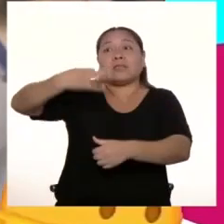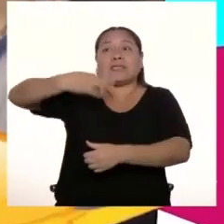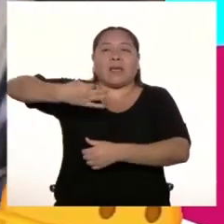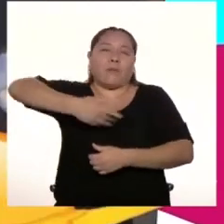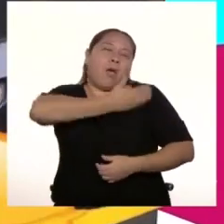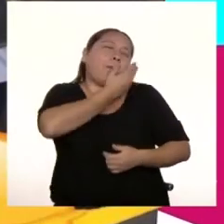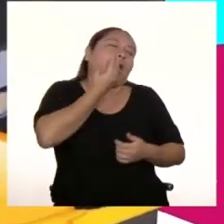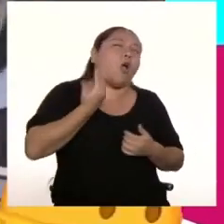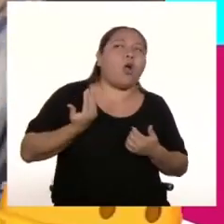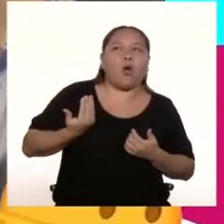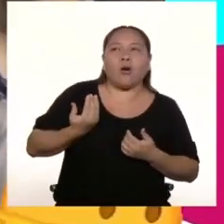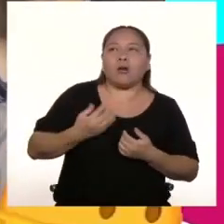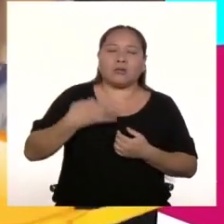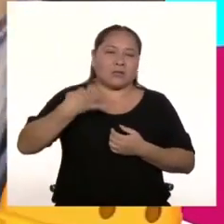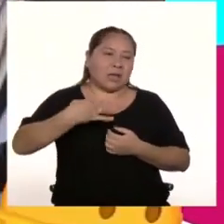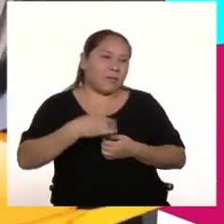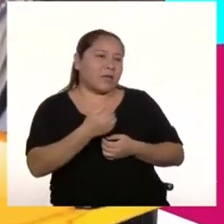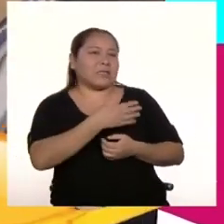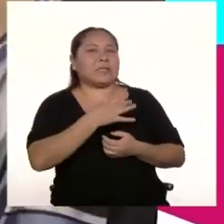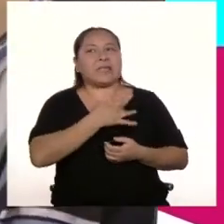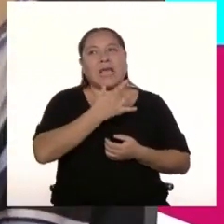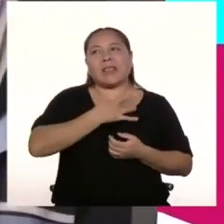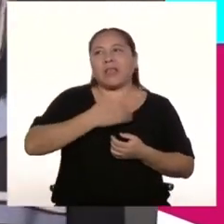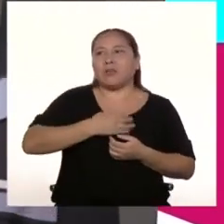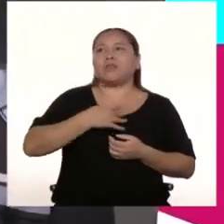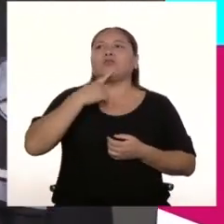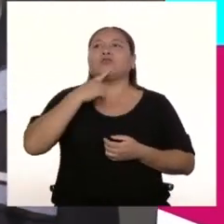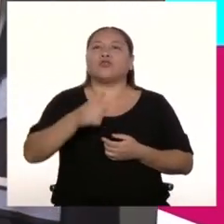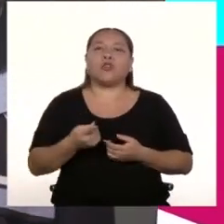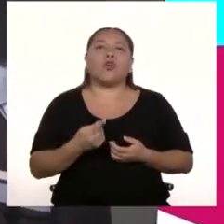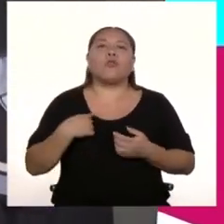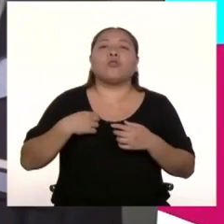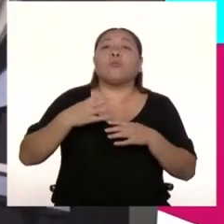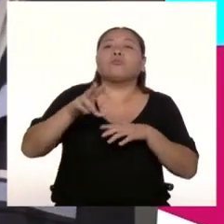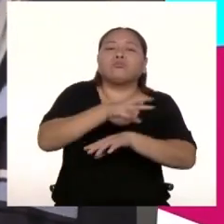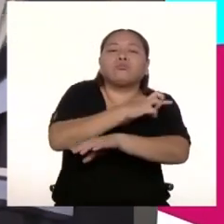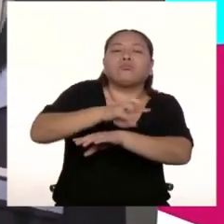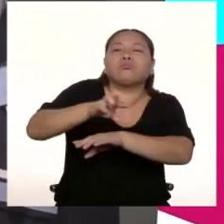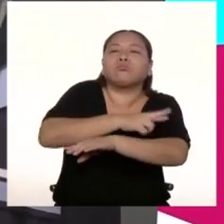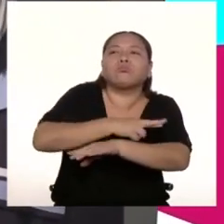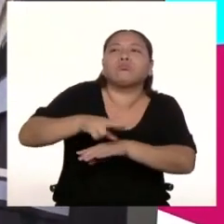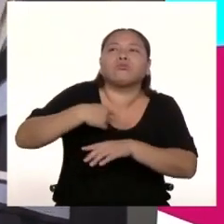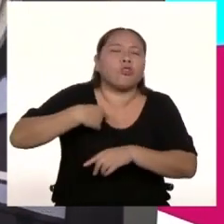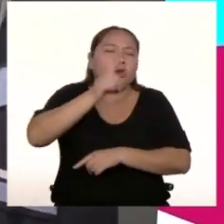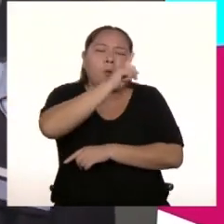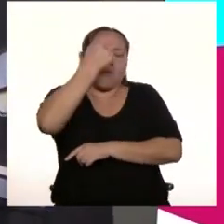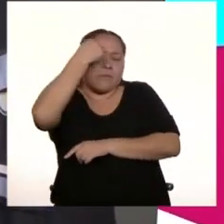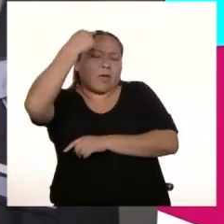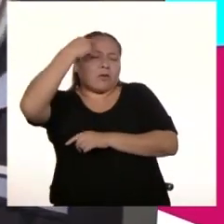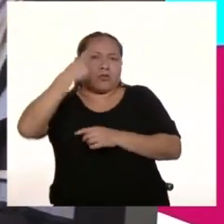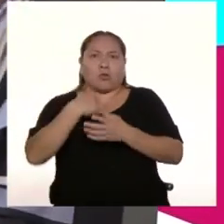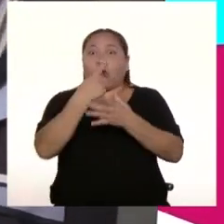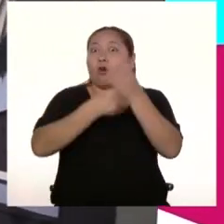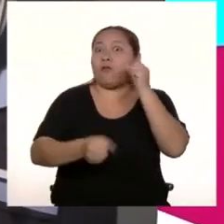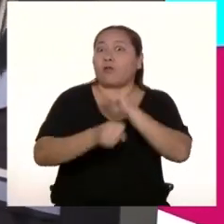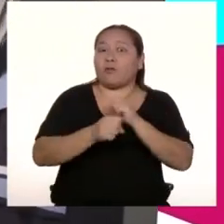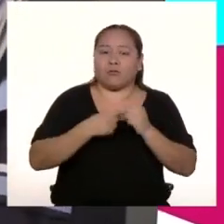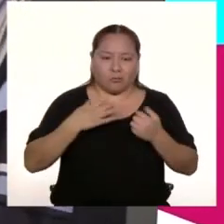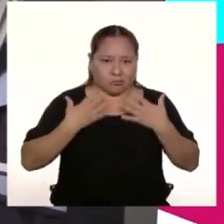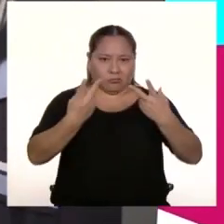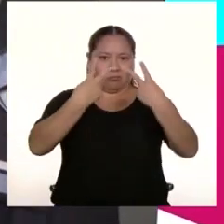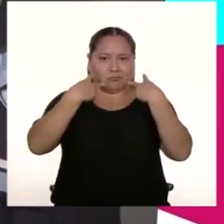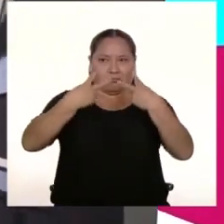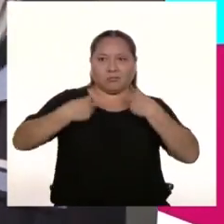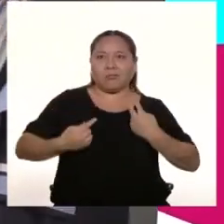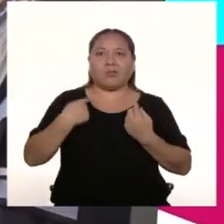los mejores. Nos sentimos los mejores y nunca yo comienzo. Suelto la rima, la base, nunca lo pienso. Nos confiarán de nosotros en nuestro talento.